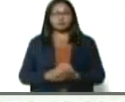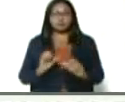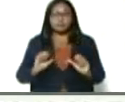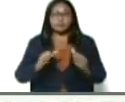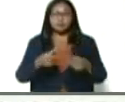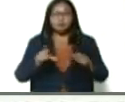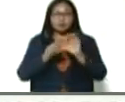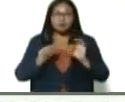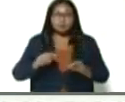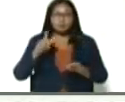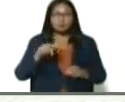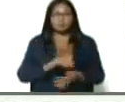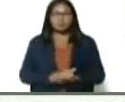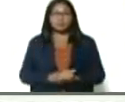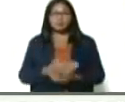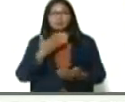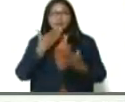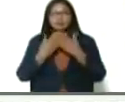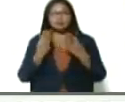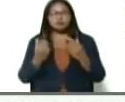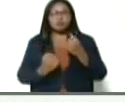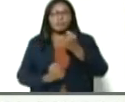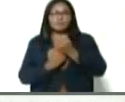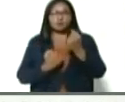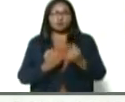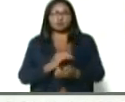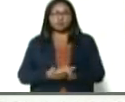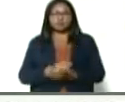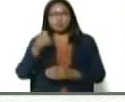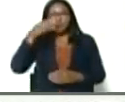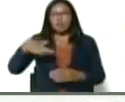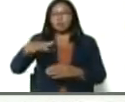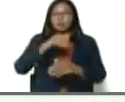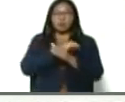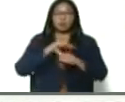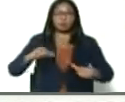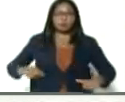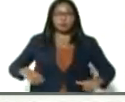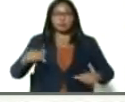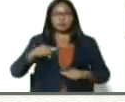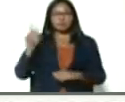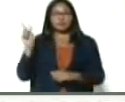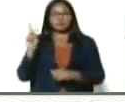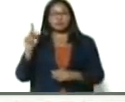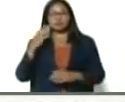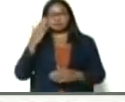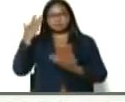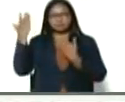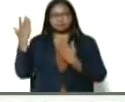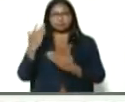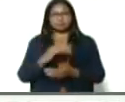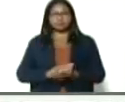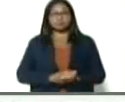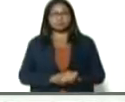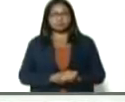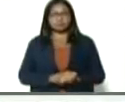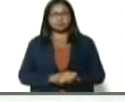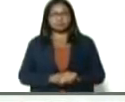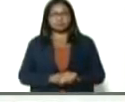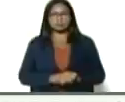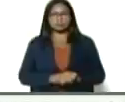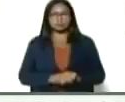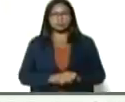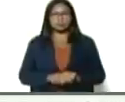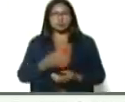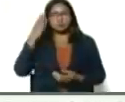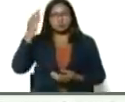cosecha, y agradecerle, como siempre, todo su apoyo, al pueblo de portuguesa, y de Venezuela, adelante, presidente, Dios me lo bendiga, y Dios me lo cubra,